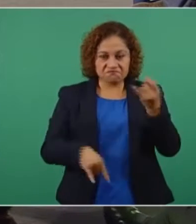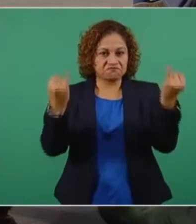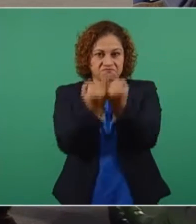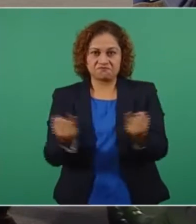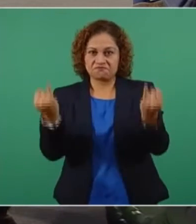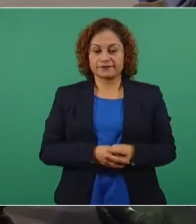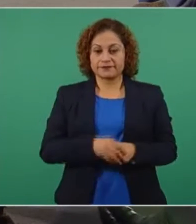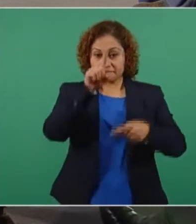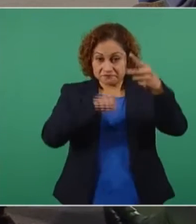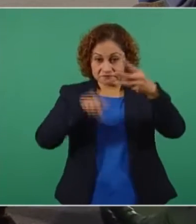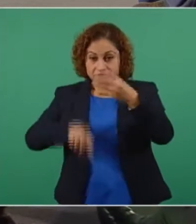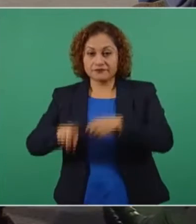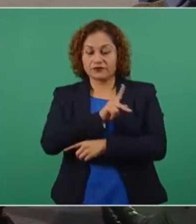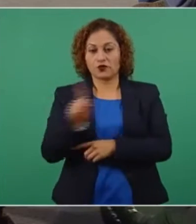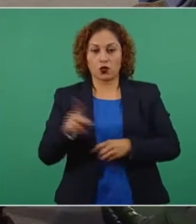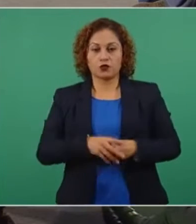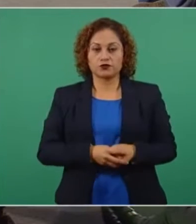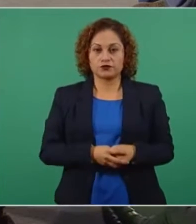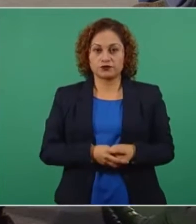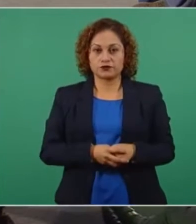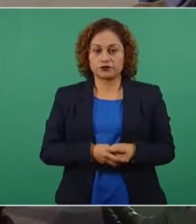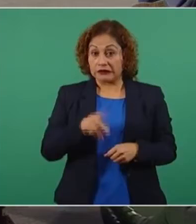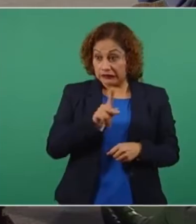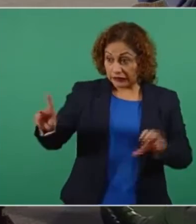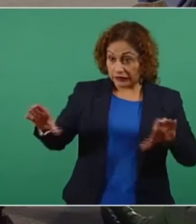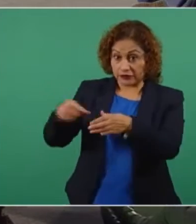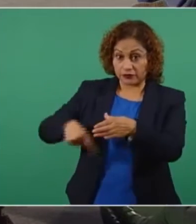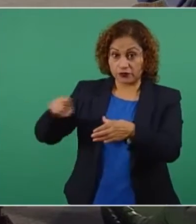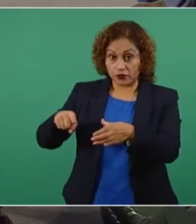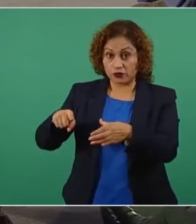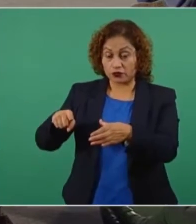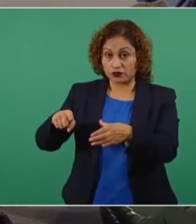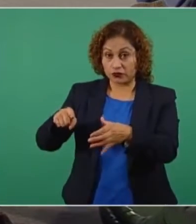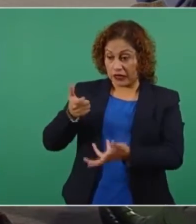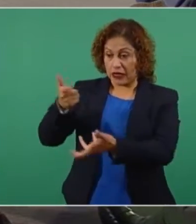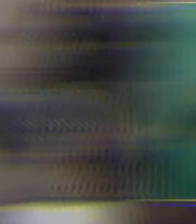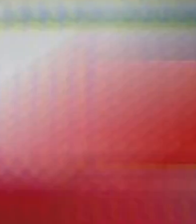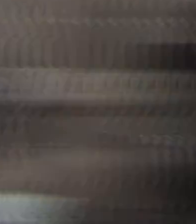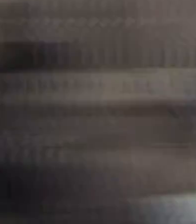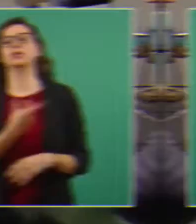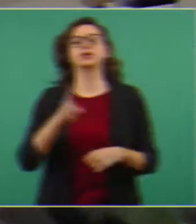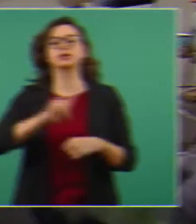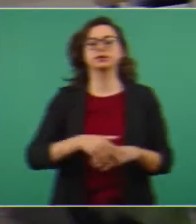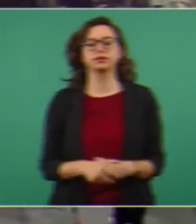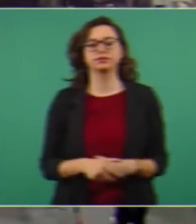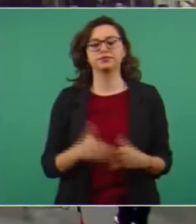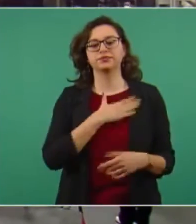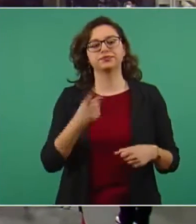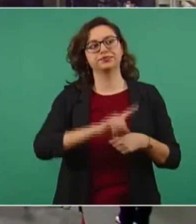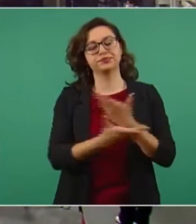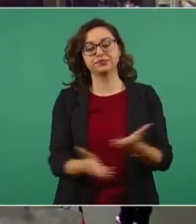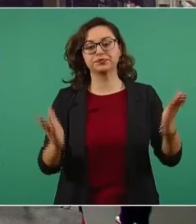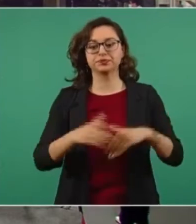todos en contra, y con financiamiento de la embajada del gobierno de Estados Unidos. Buenos días a los